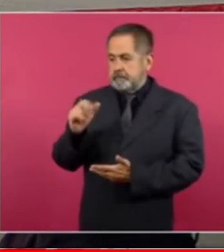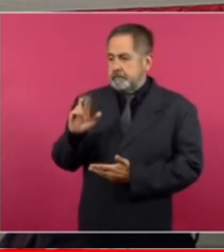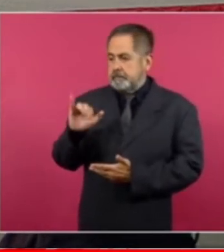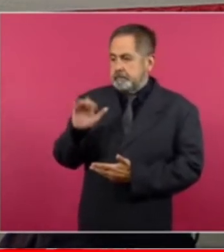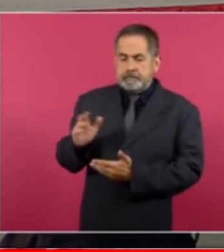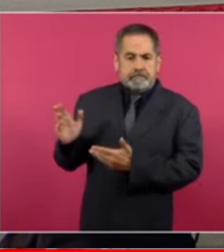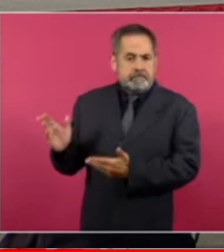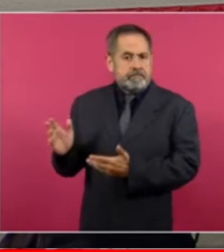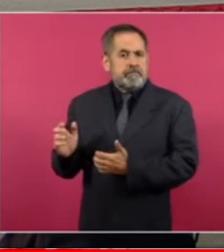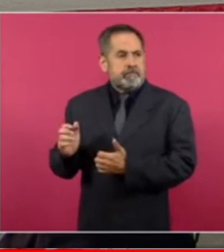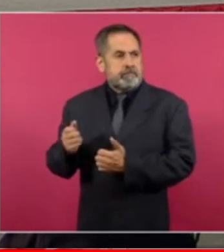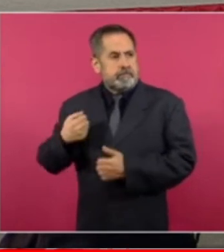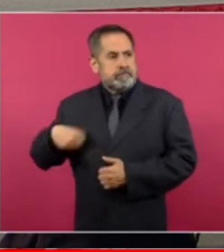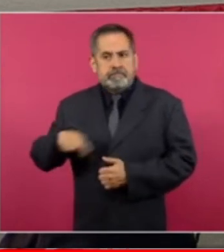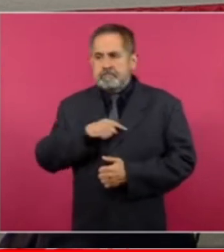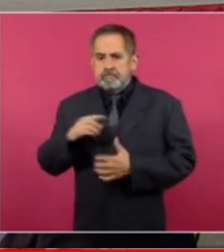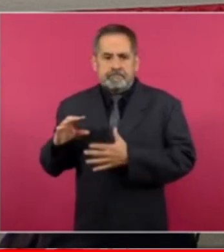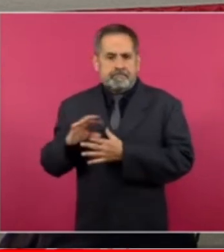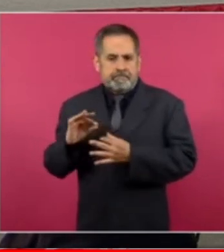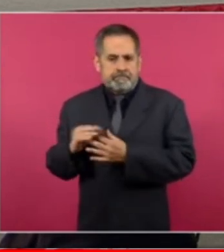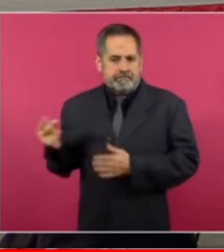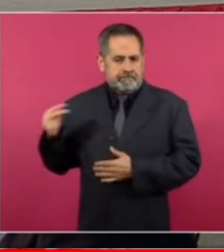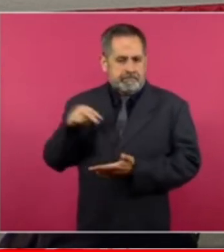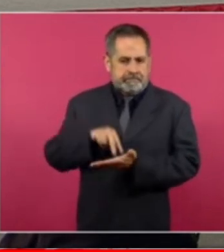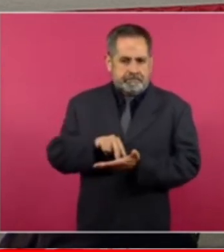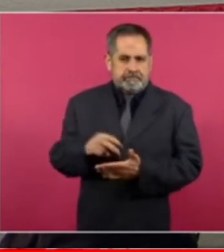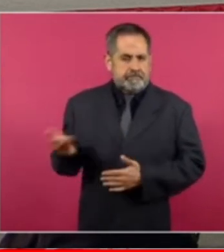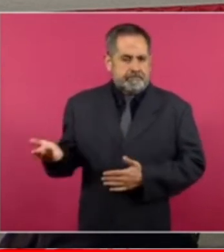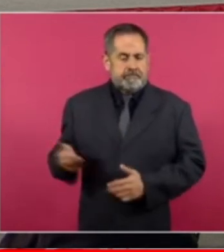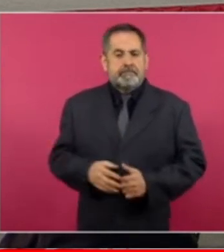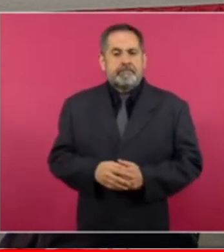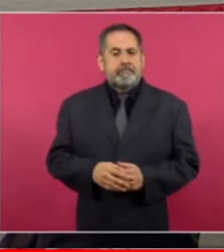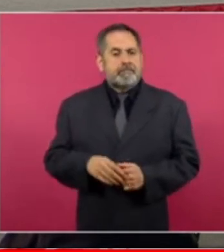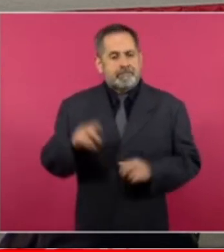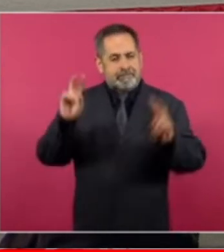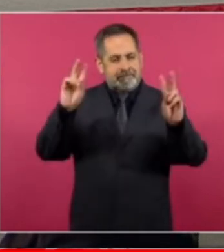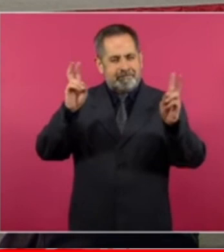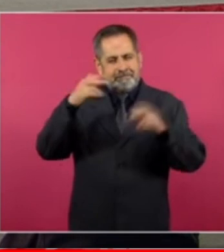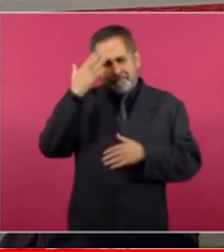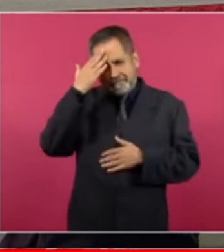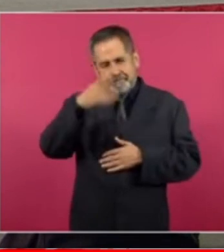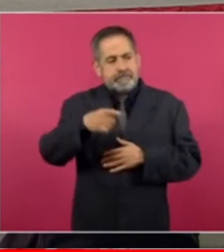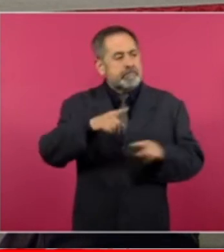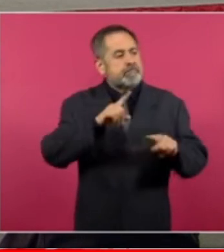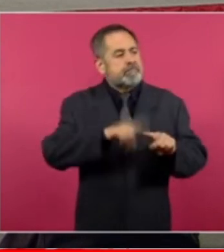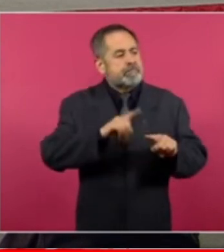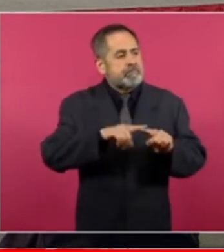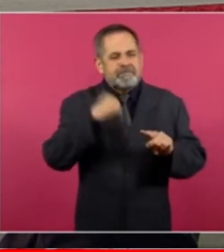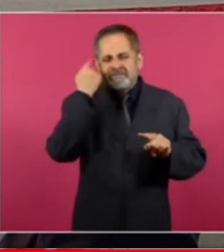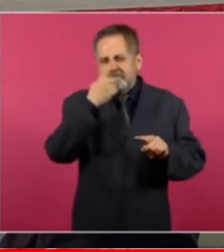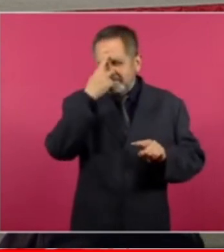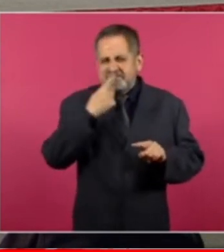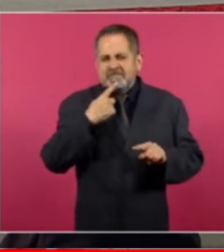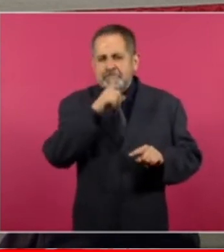con nosotros en esta sección que se llama quien es quien en las mentiras